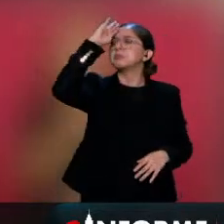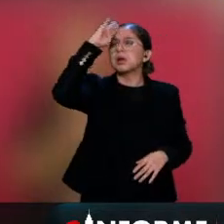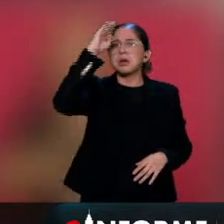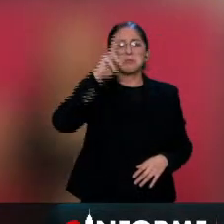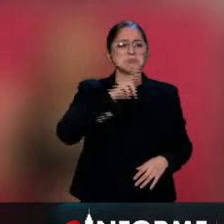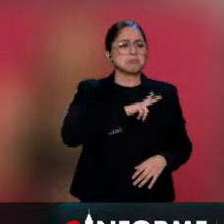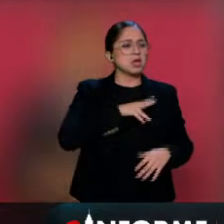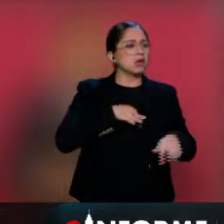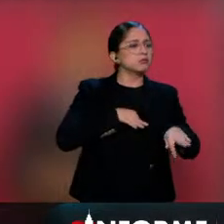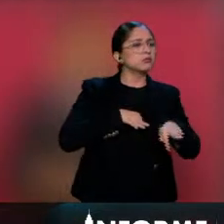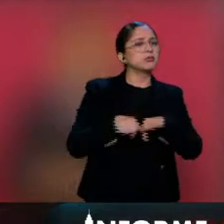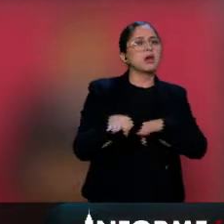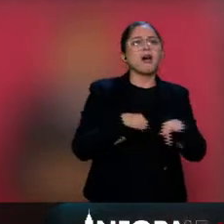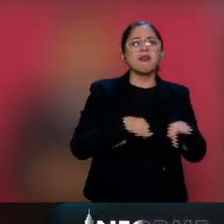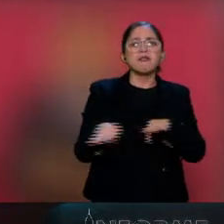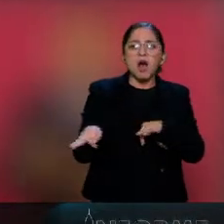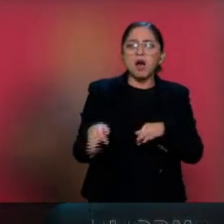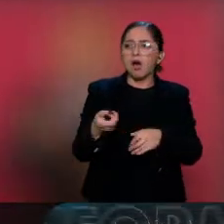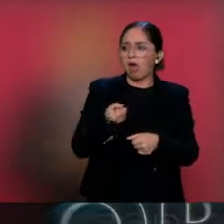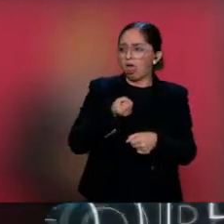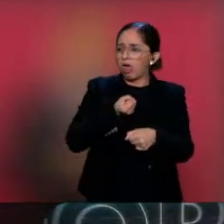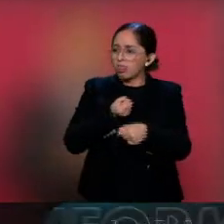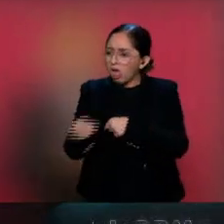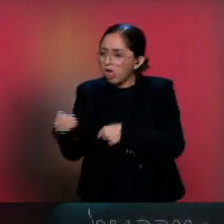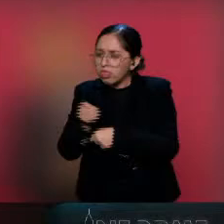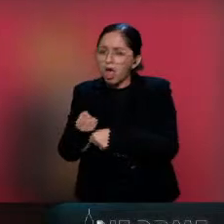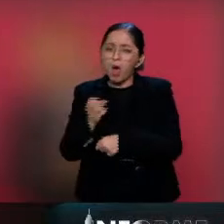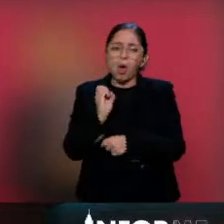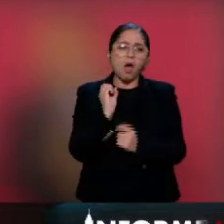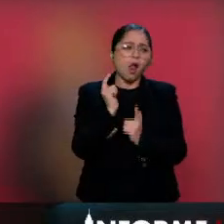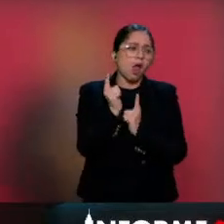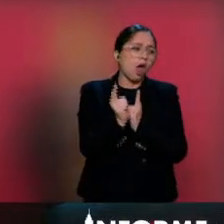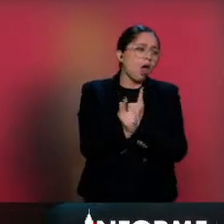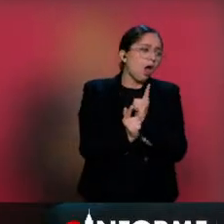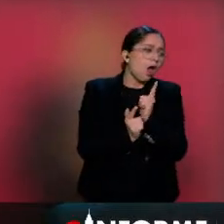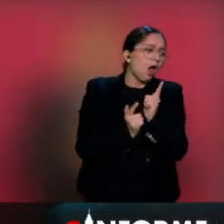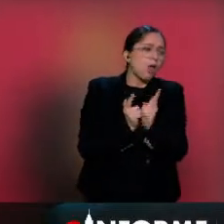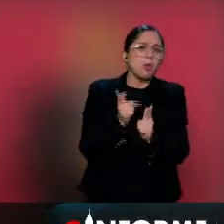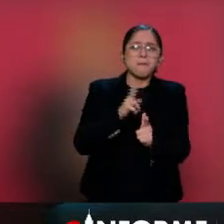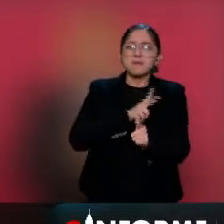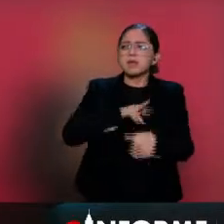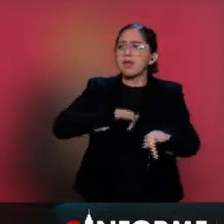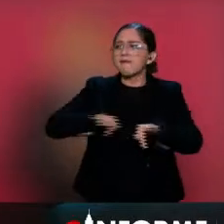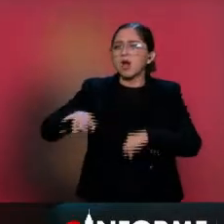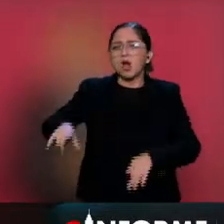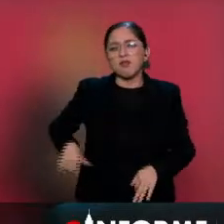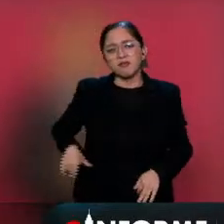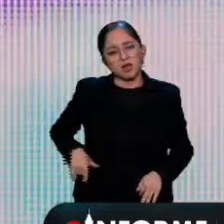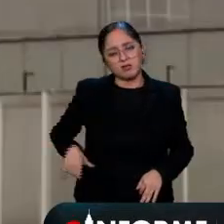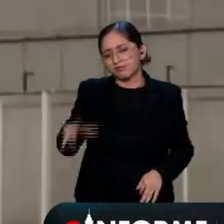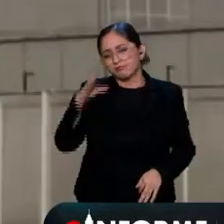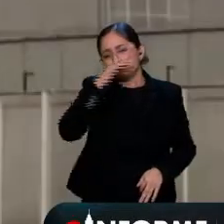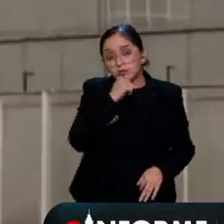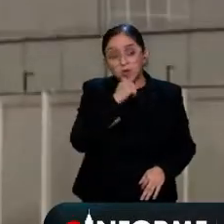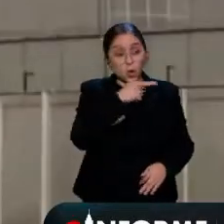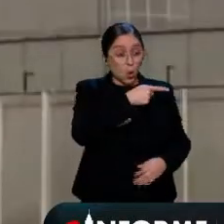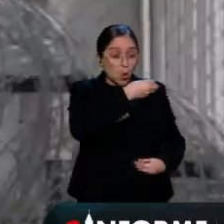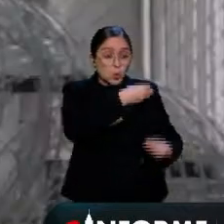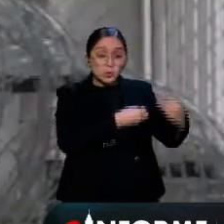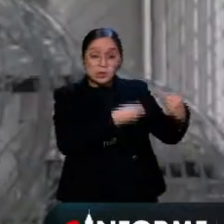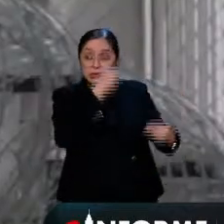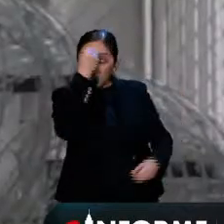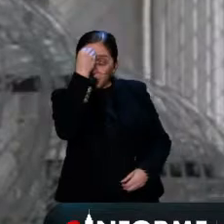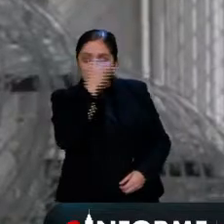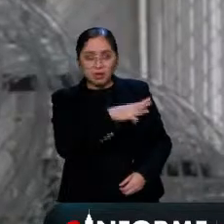con tortuguismo burocrático y menos cuando se trata de justicia. La